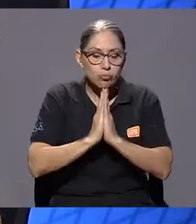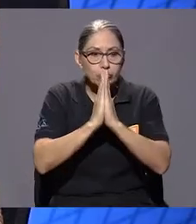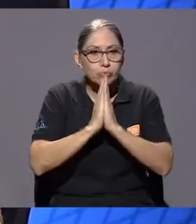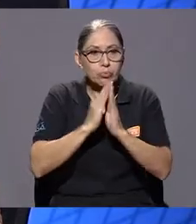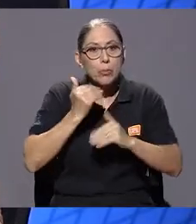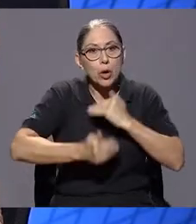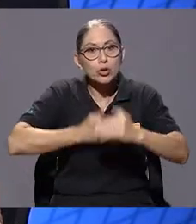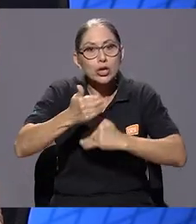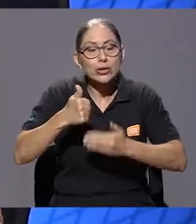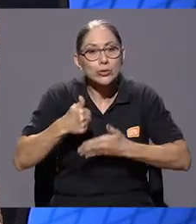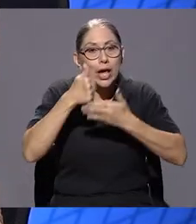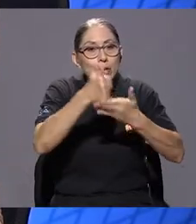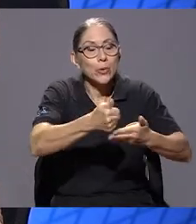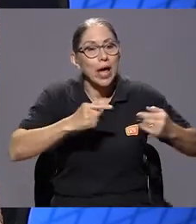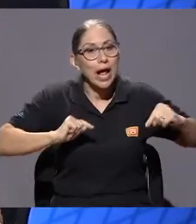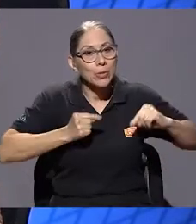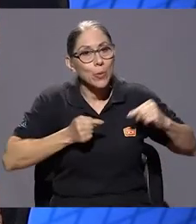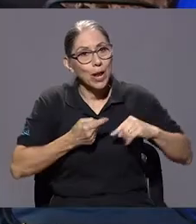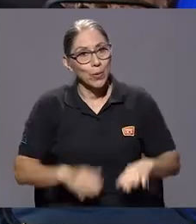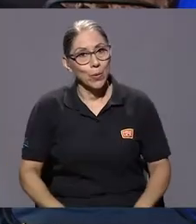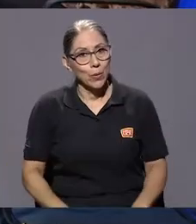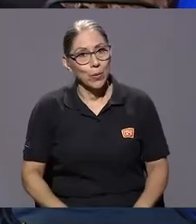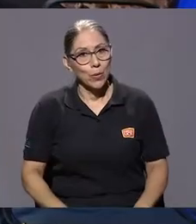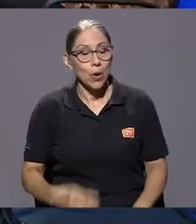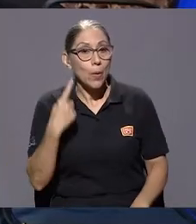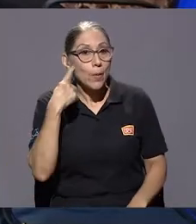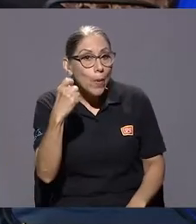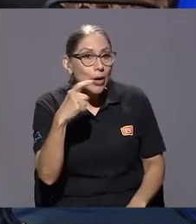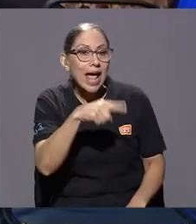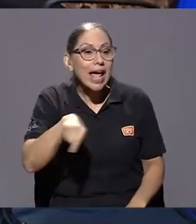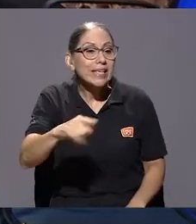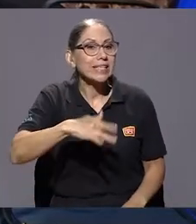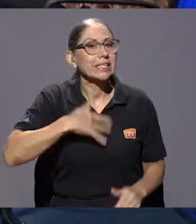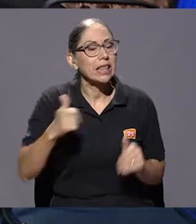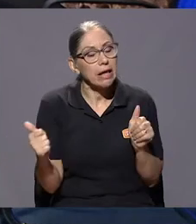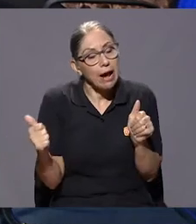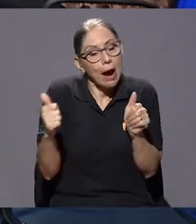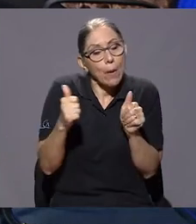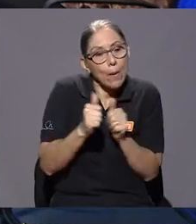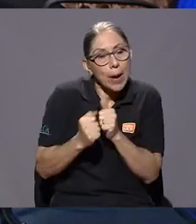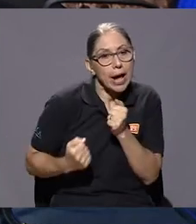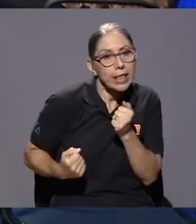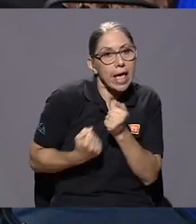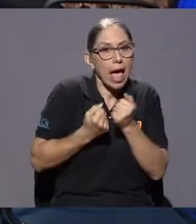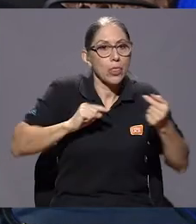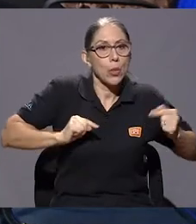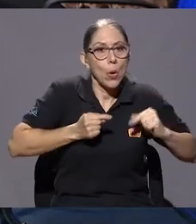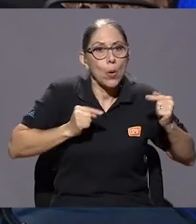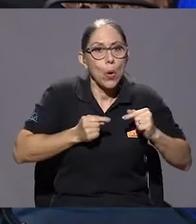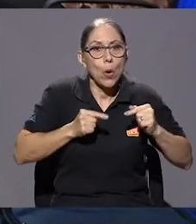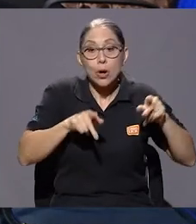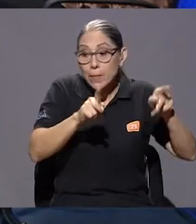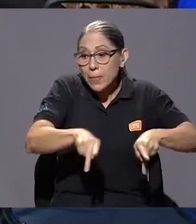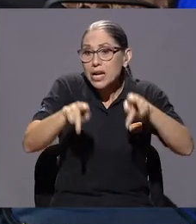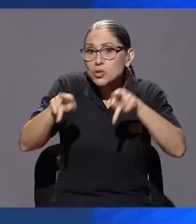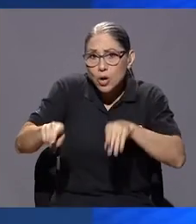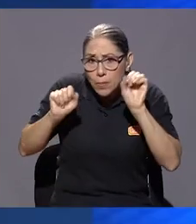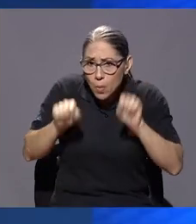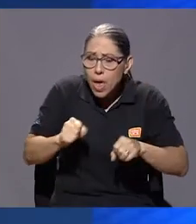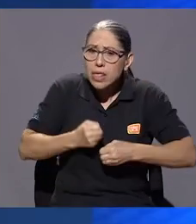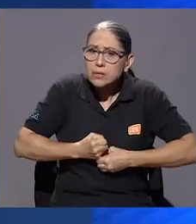Porque hay un acompañamiento en el dolor, la gente se permite expresar ese dolor, etc.